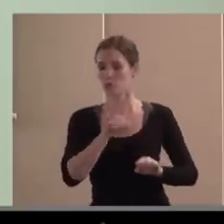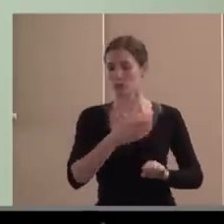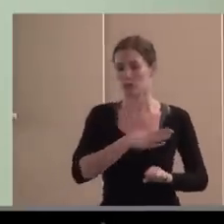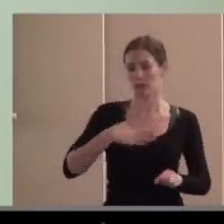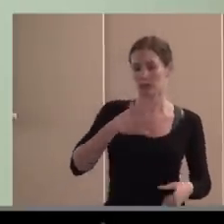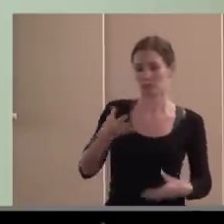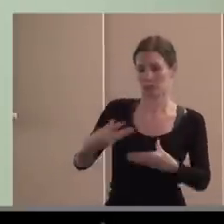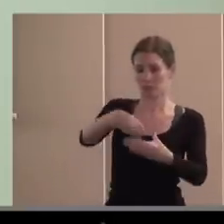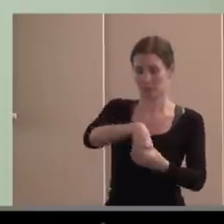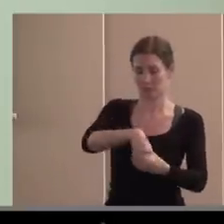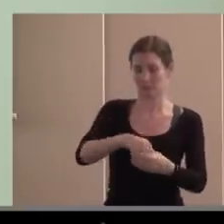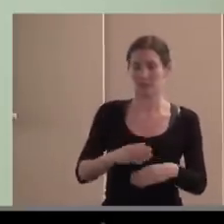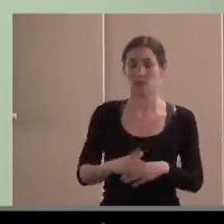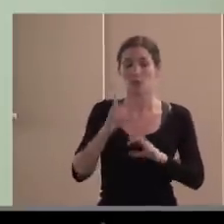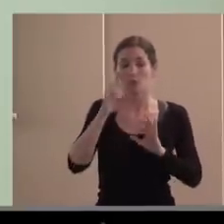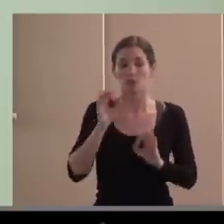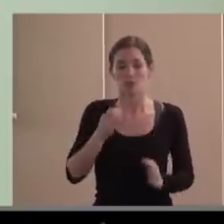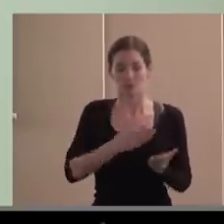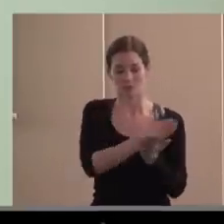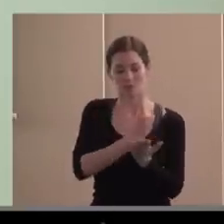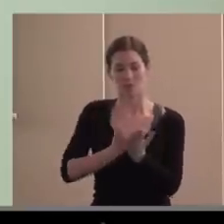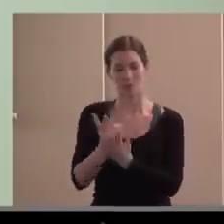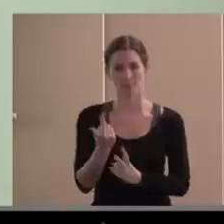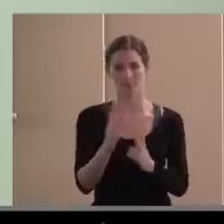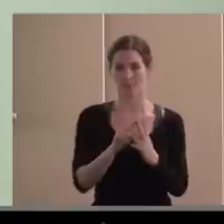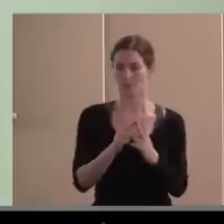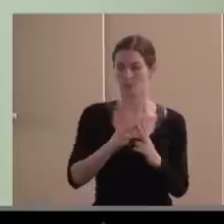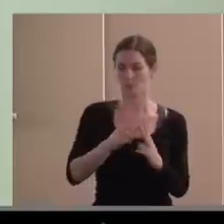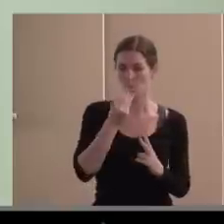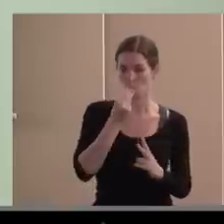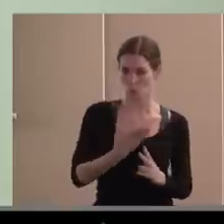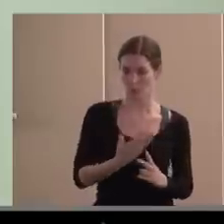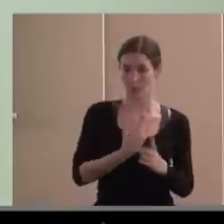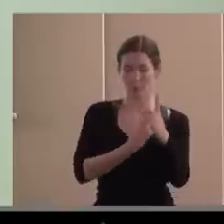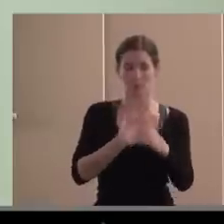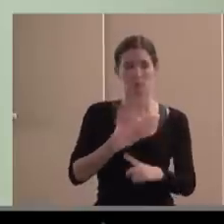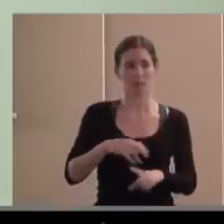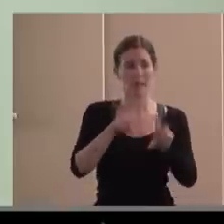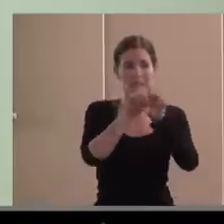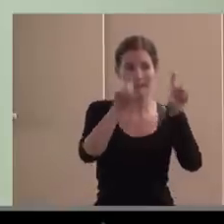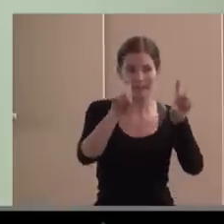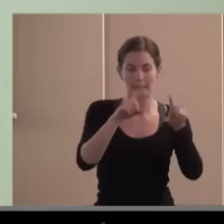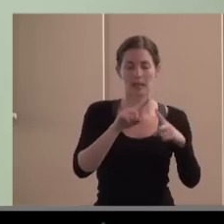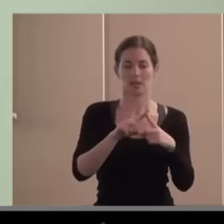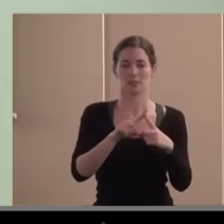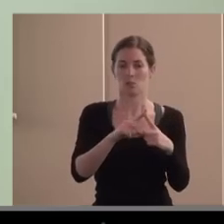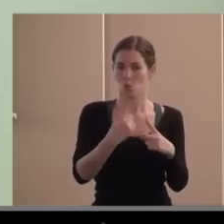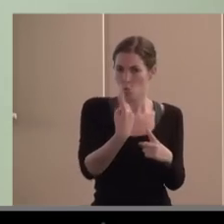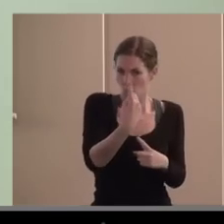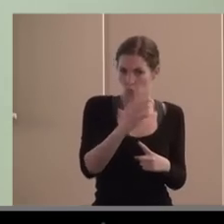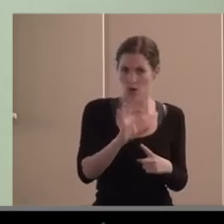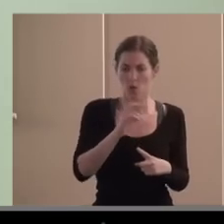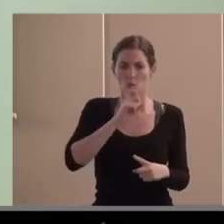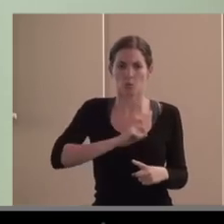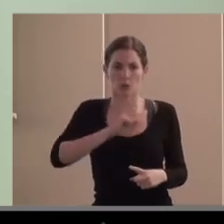dos dimensiones, que tienen muchas veces, es la misma entidad, la misma asociación, la misma fundación, la que hace las labores